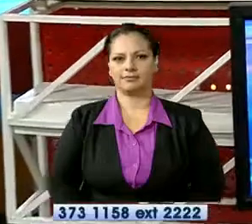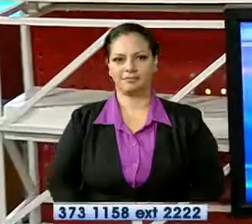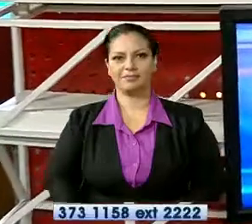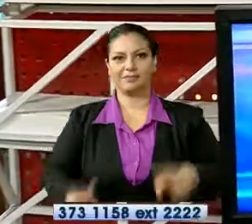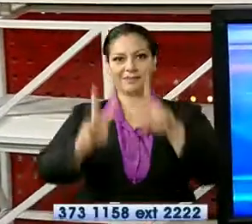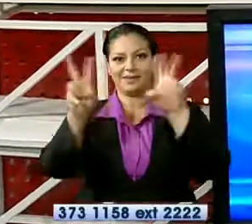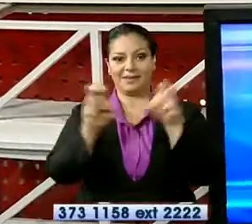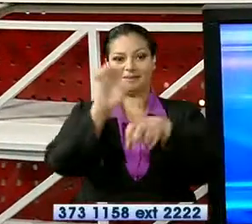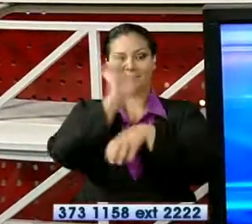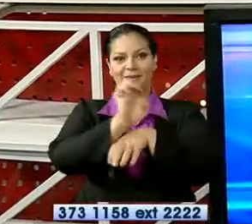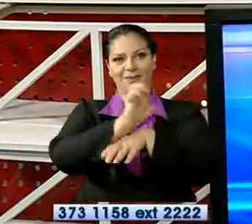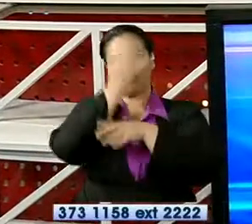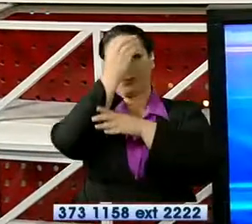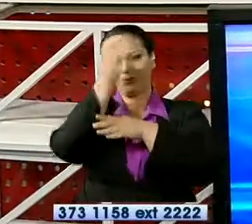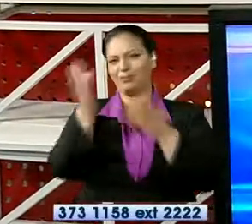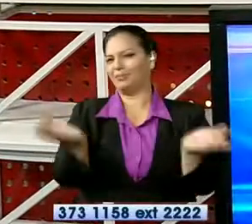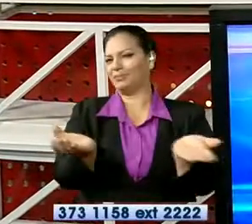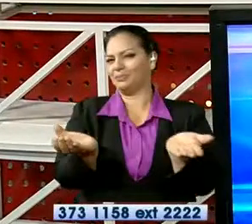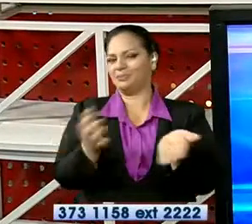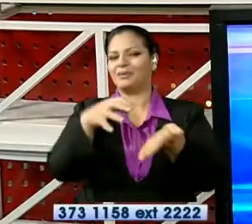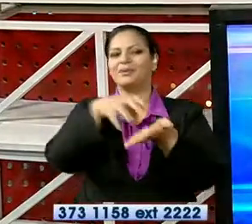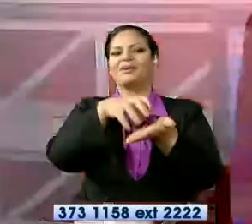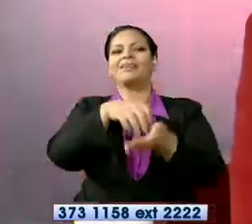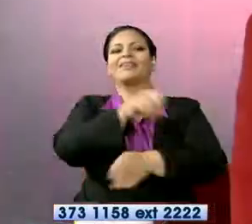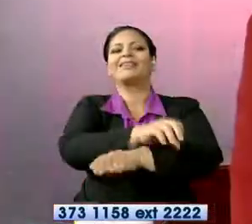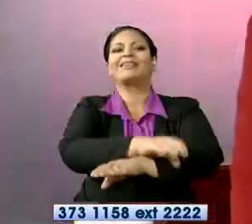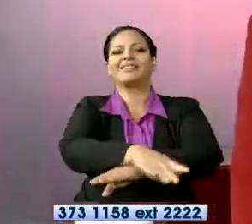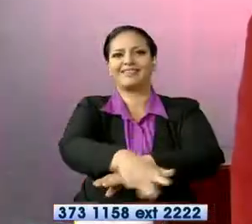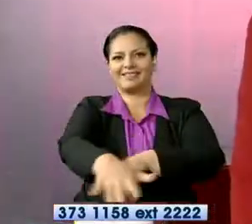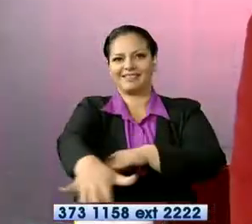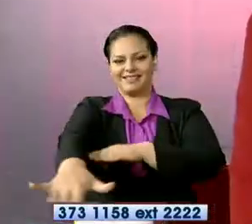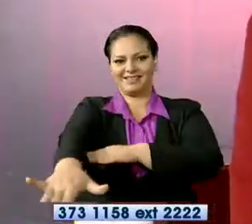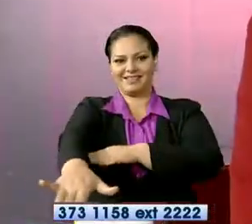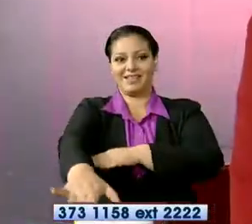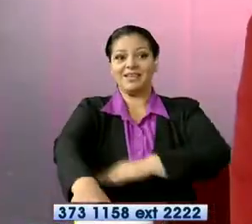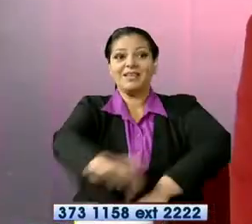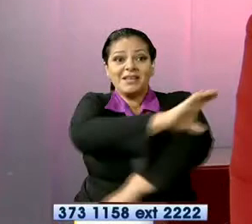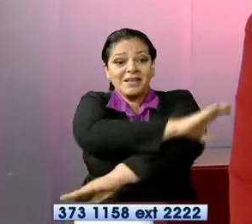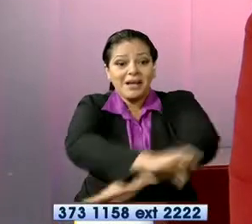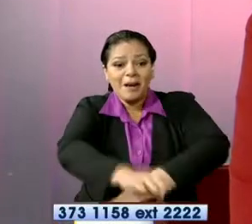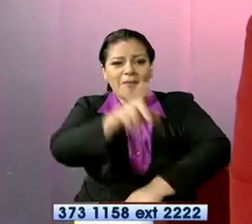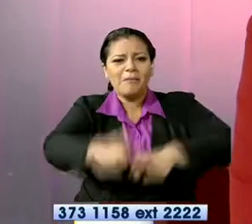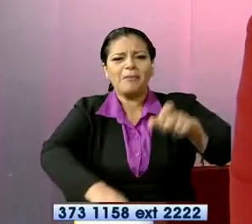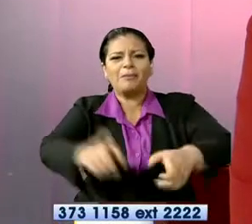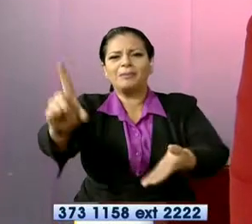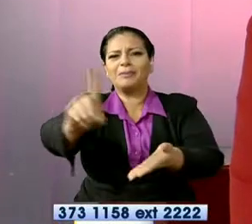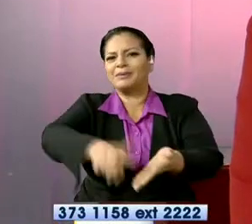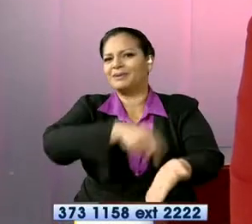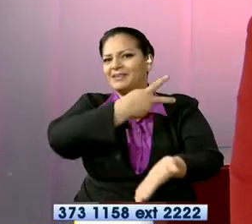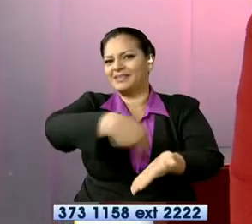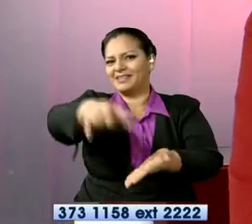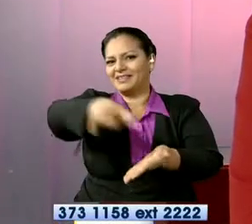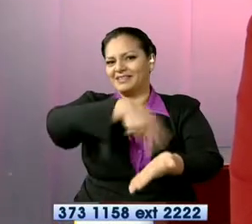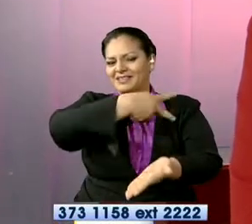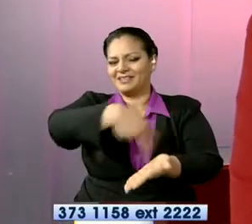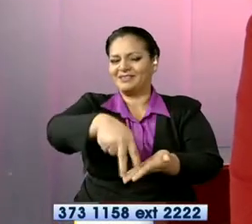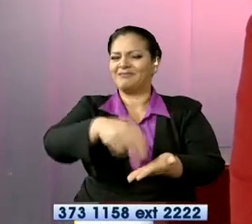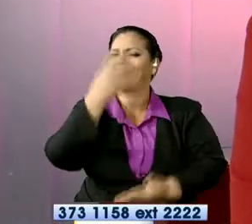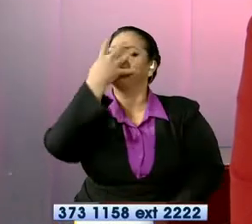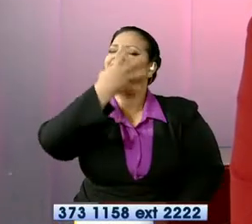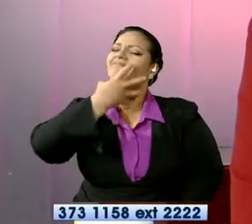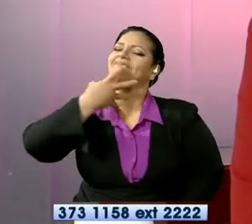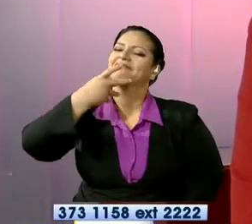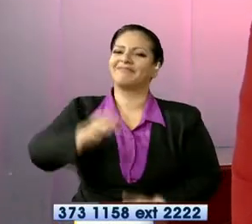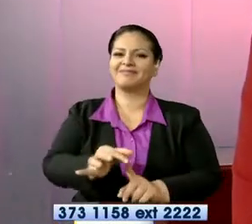...intercultural a la que nos lleva a conocer el folclore montuvio en la provincia de Los Ríos. El baile de los campesinos de este sector del país es una de las